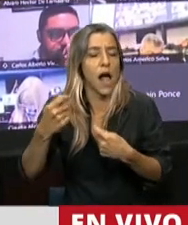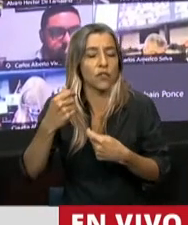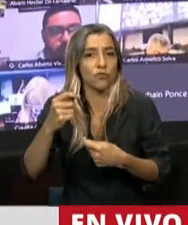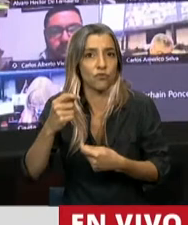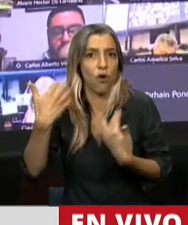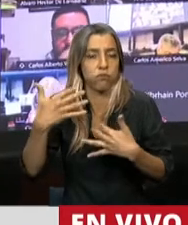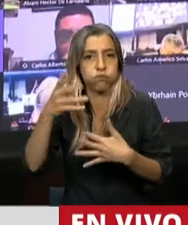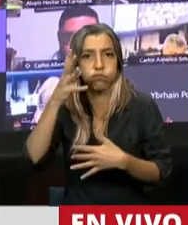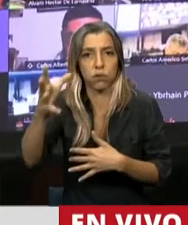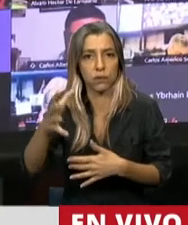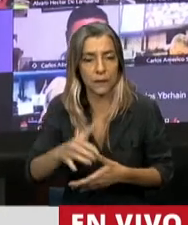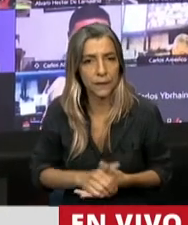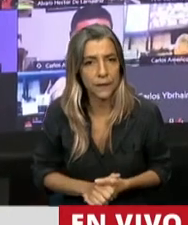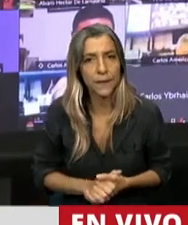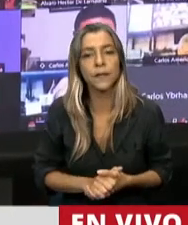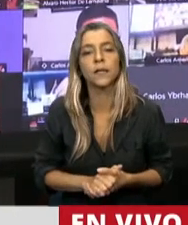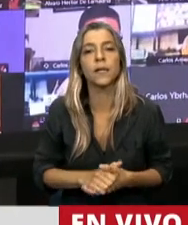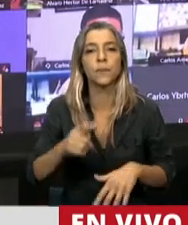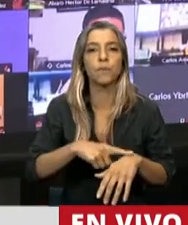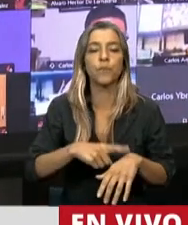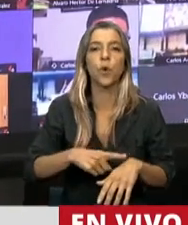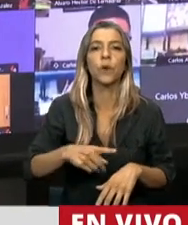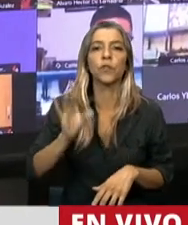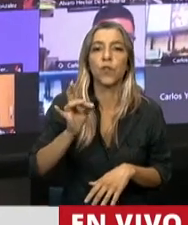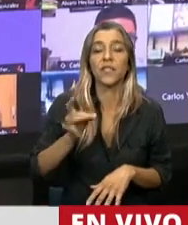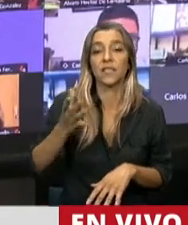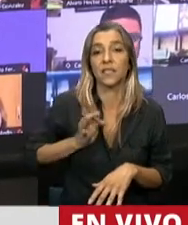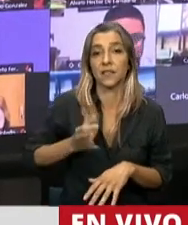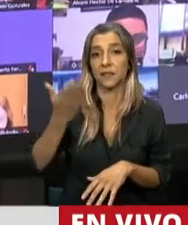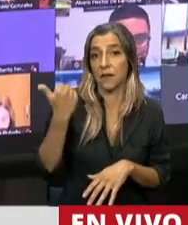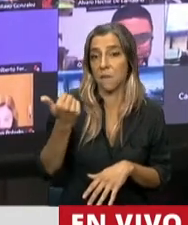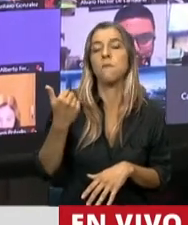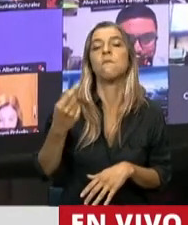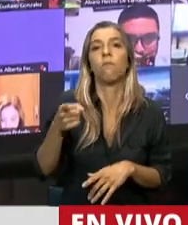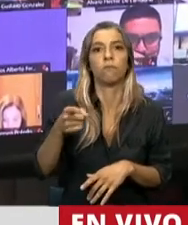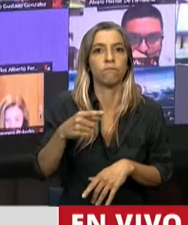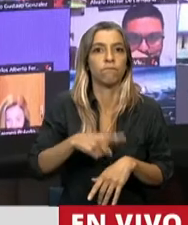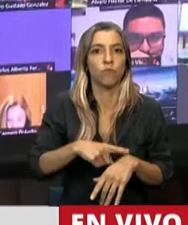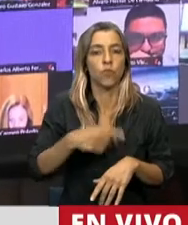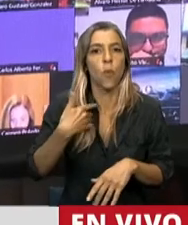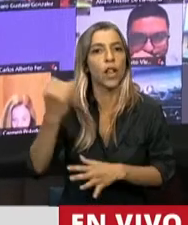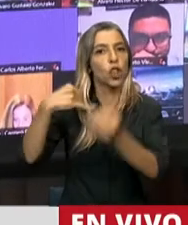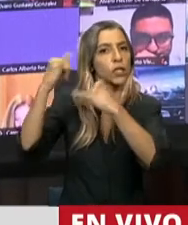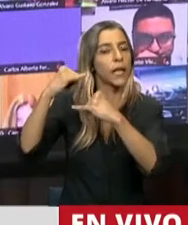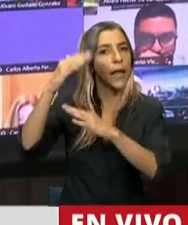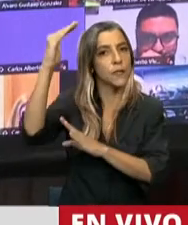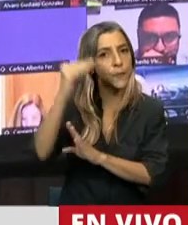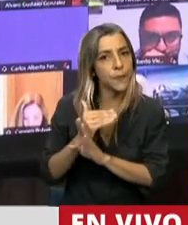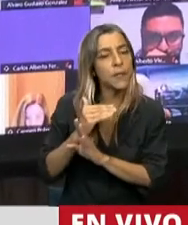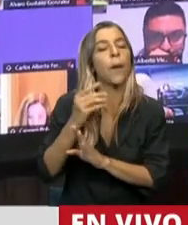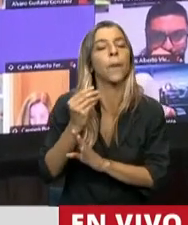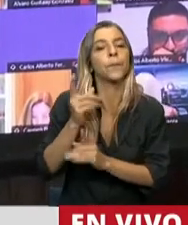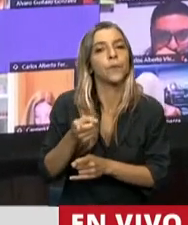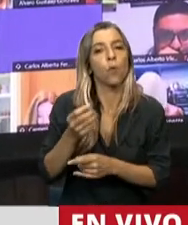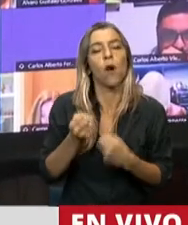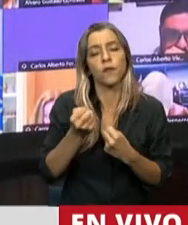El cambio de rumbo a partir de diciembre de 2019 generó una fuerte baja en las tasas de interés. Pero igualmente, pesar del esfuerzo